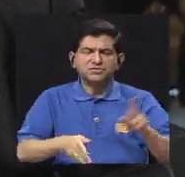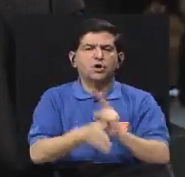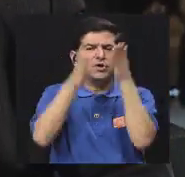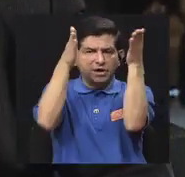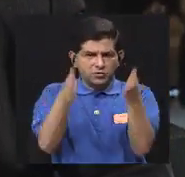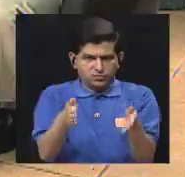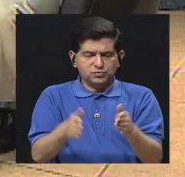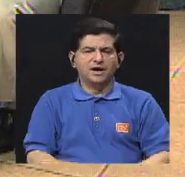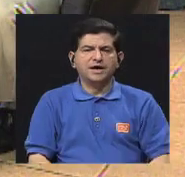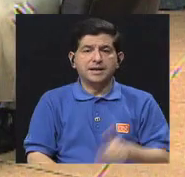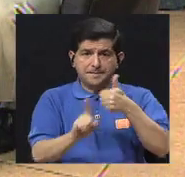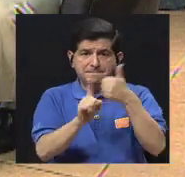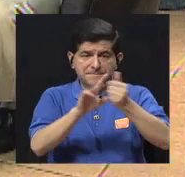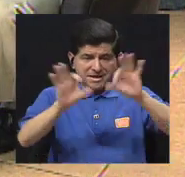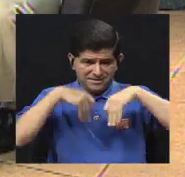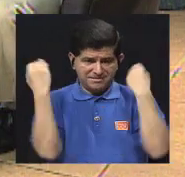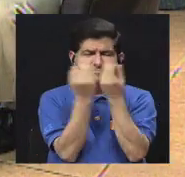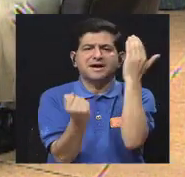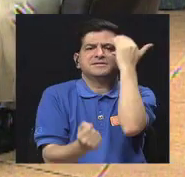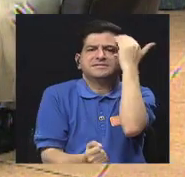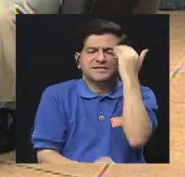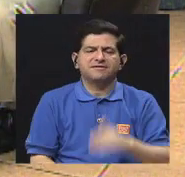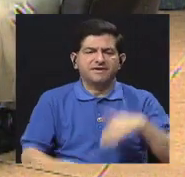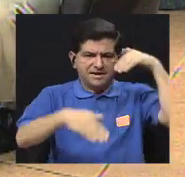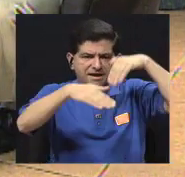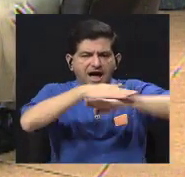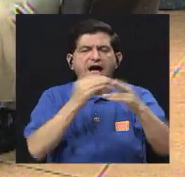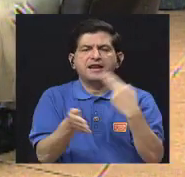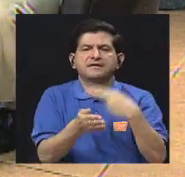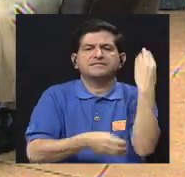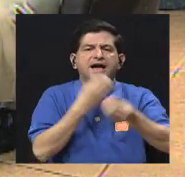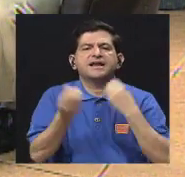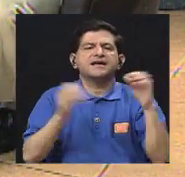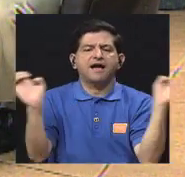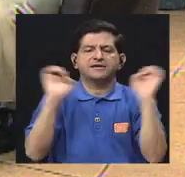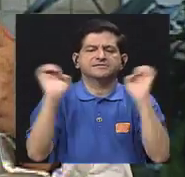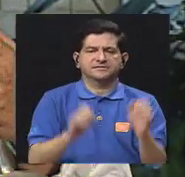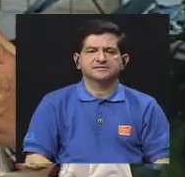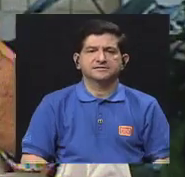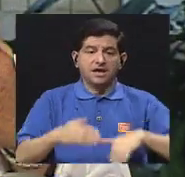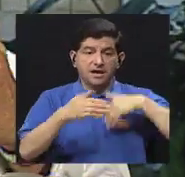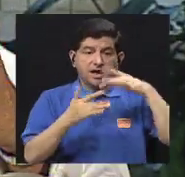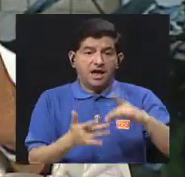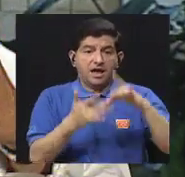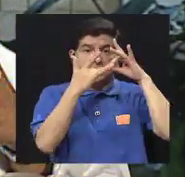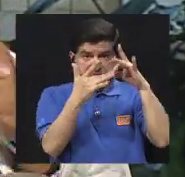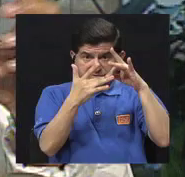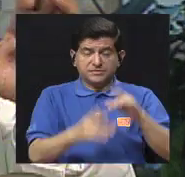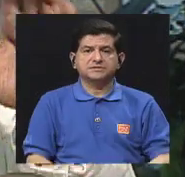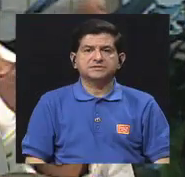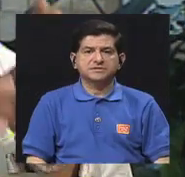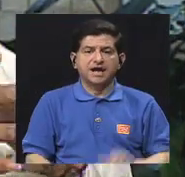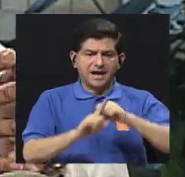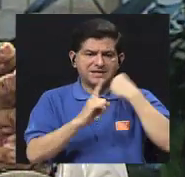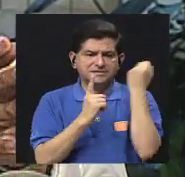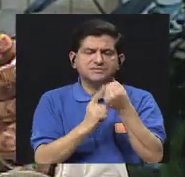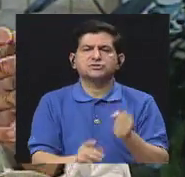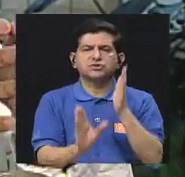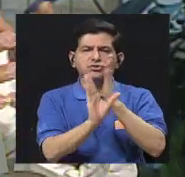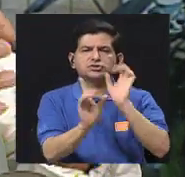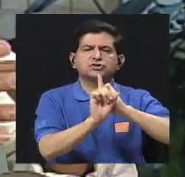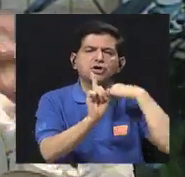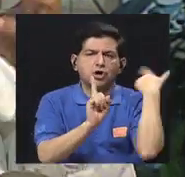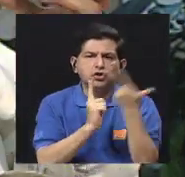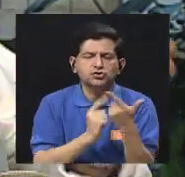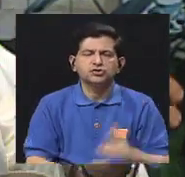el mismo usuario, el mismo familiar tiene que saber cuando entra al hospital qué hacer en una emergencia y especialmente los factores psicosociales,